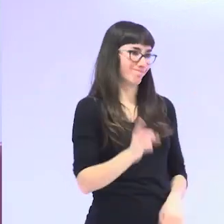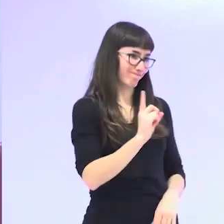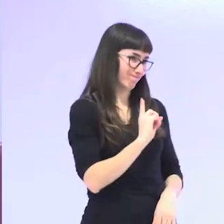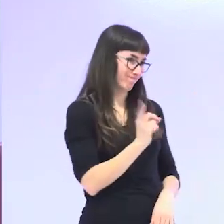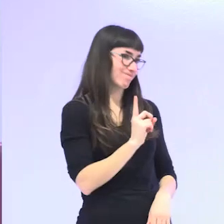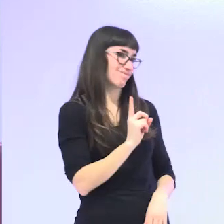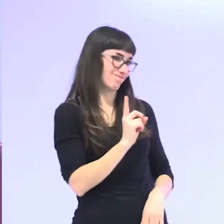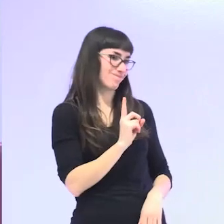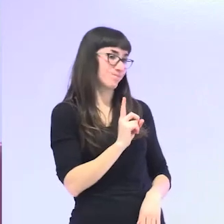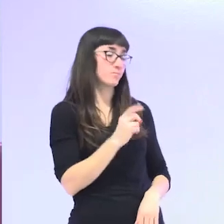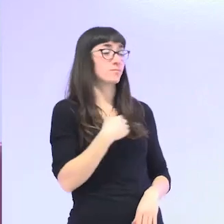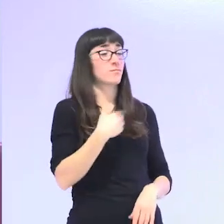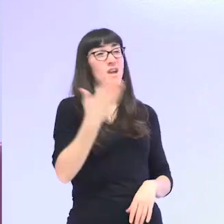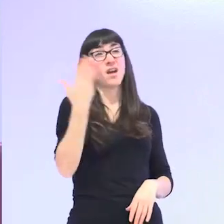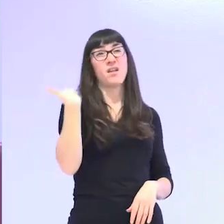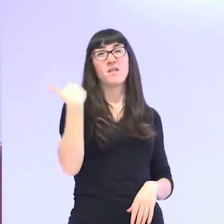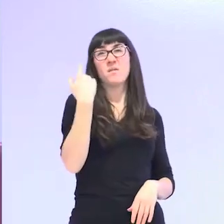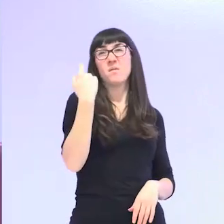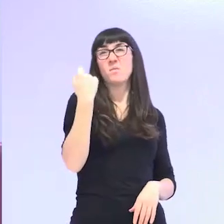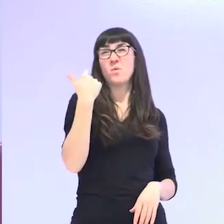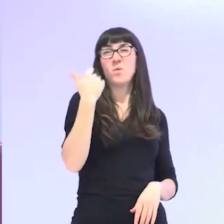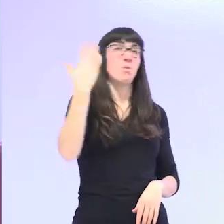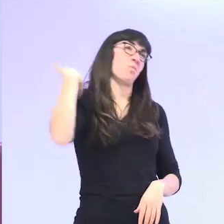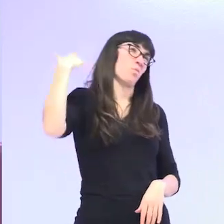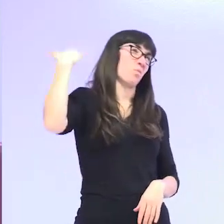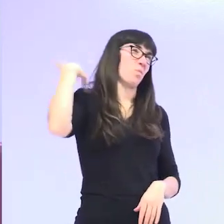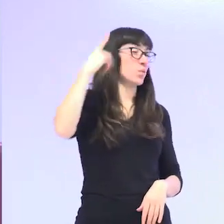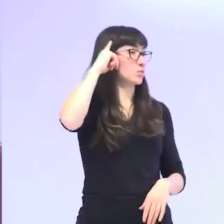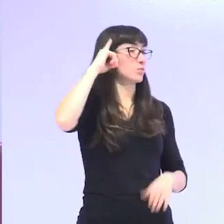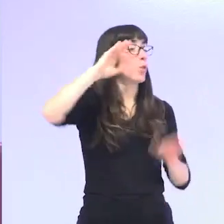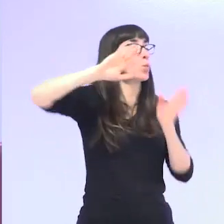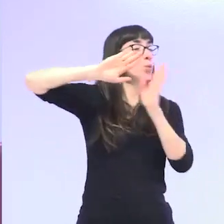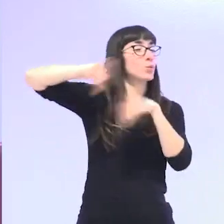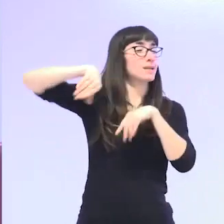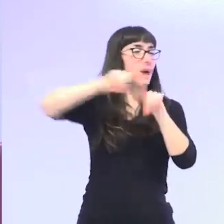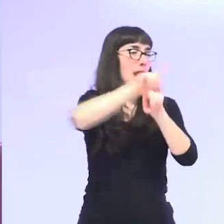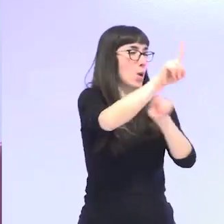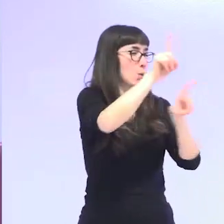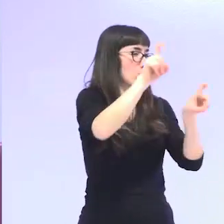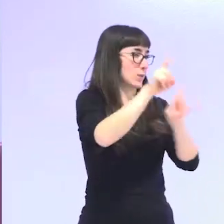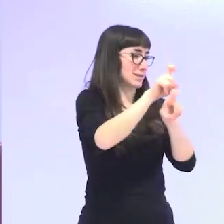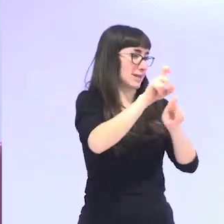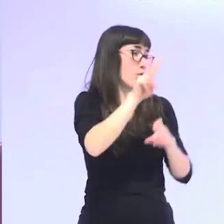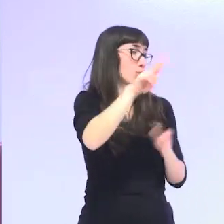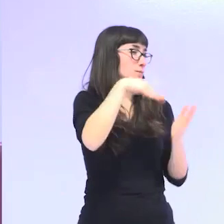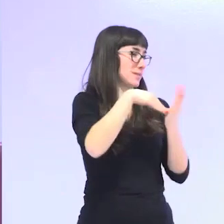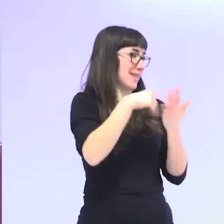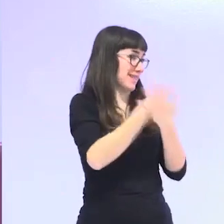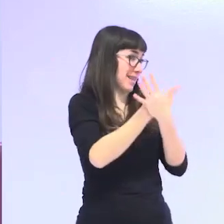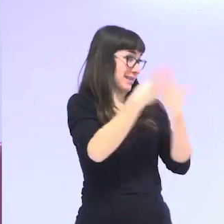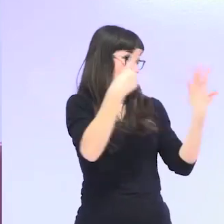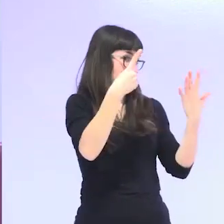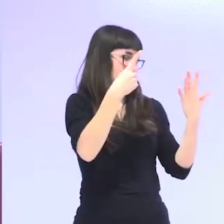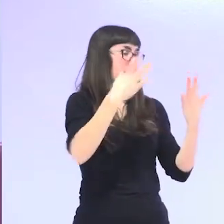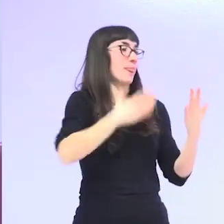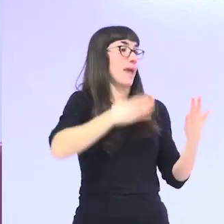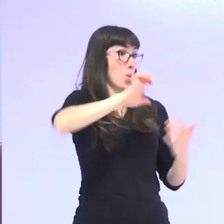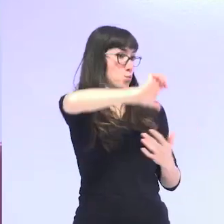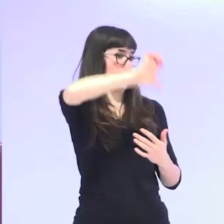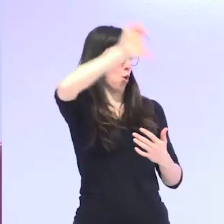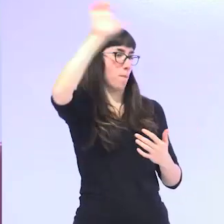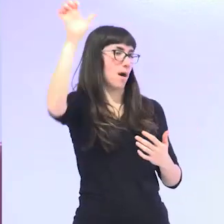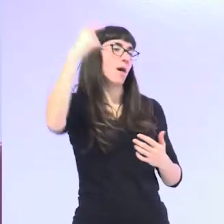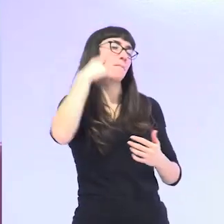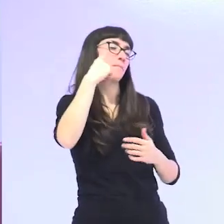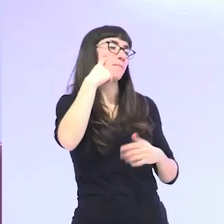encuesta no os estoy hablando de hace mucho tiempo la última encuesta europea de 2016 que ha estudiado los